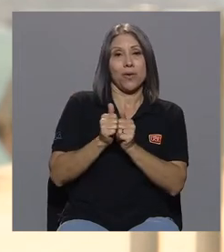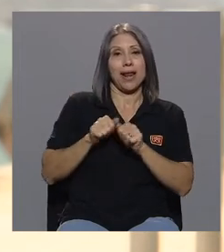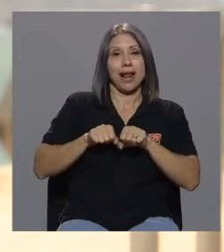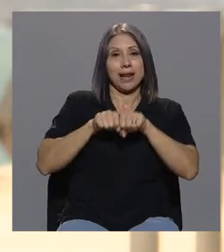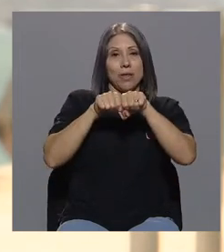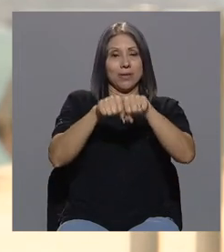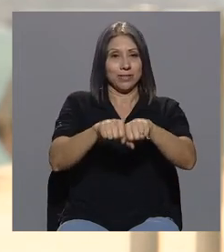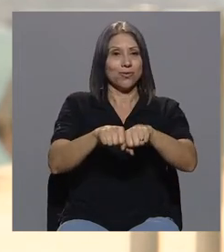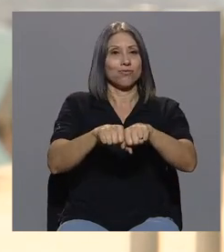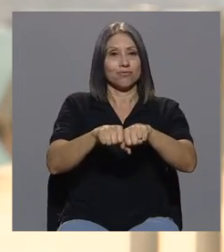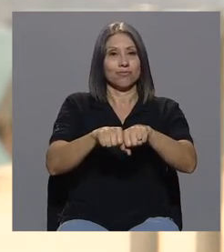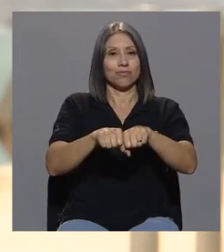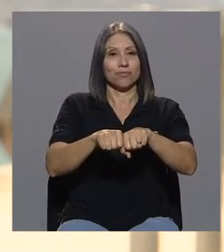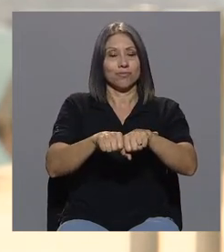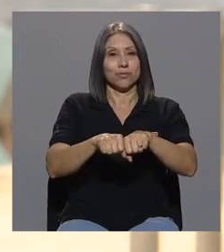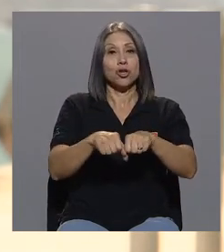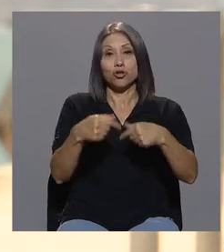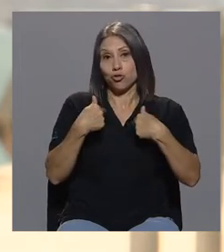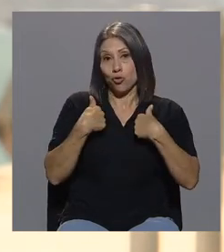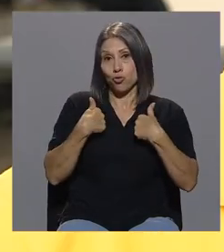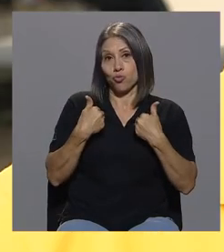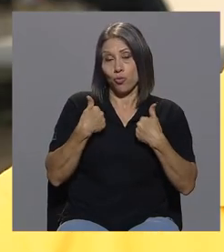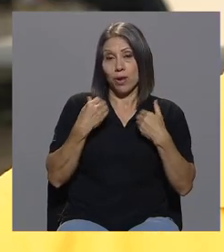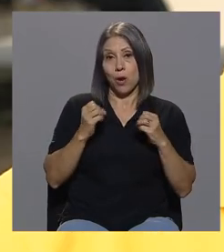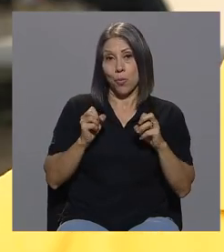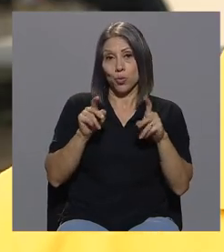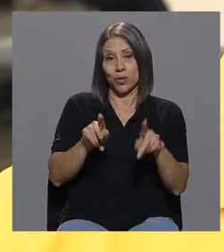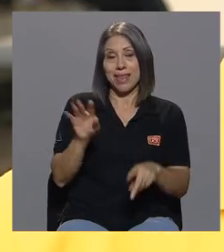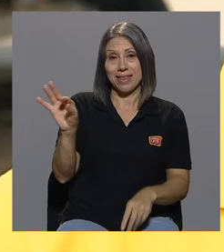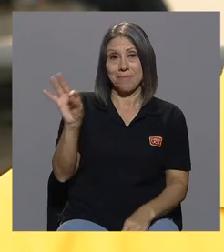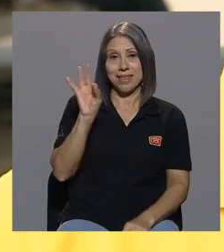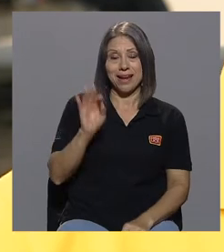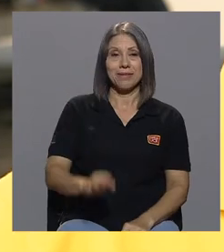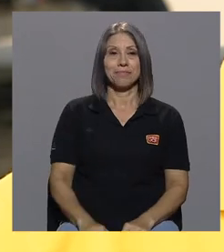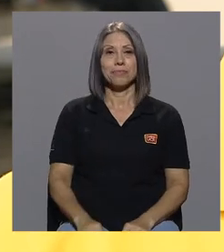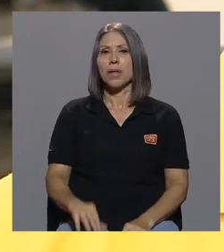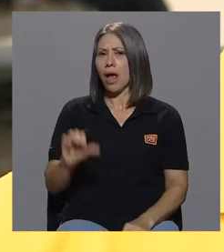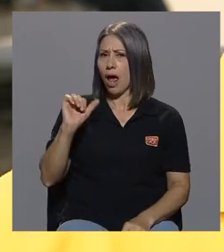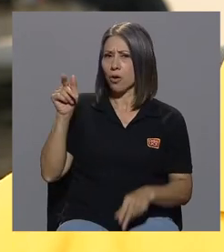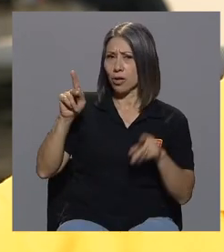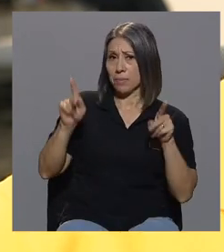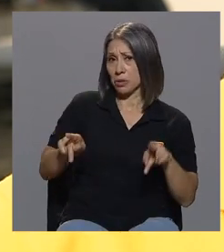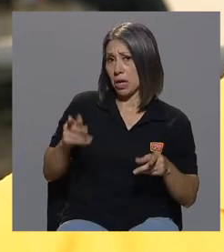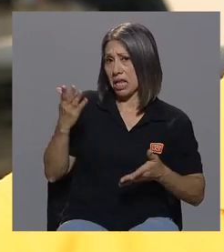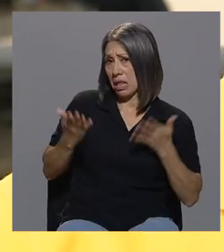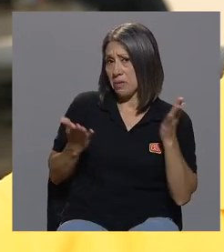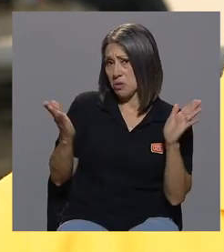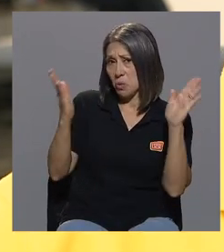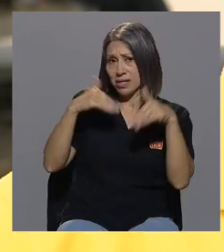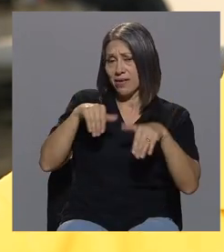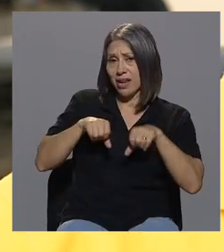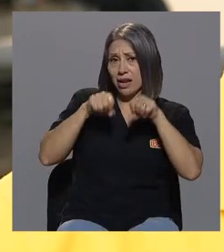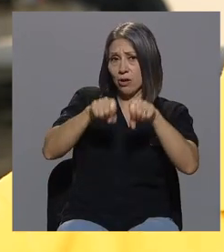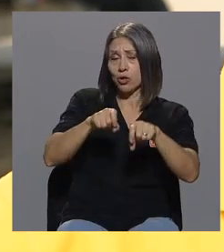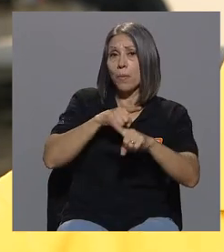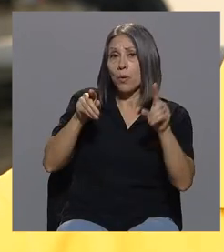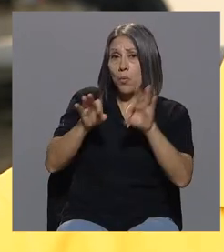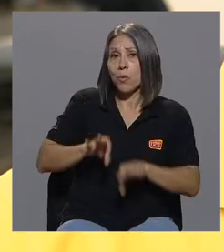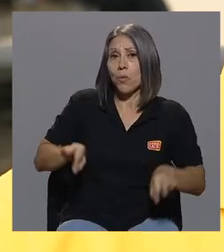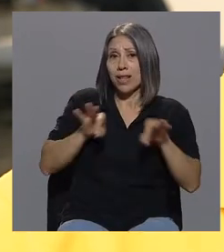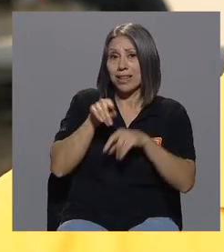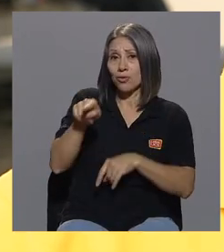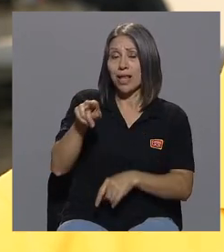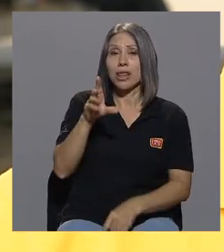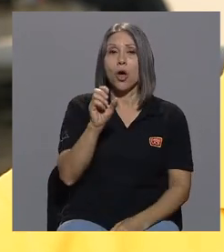la oportunidad de invitarla hay otra persona que de repente no estaba en la graduación pero también ha sido muy importante para usted que es don Orlando